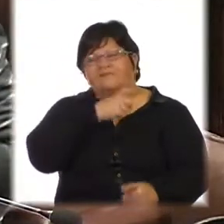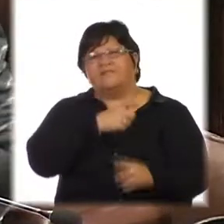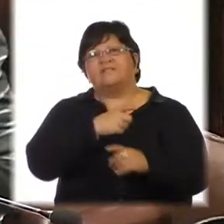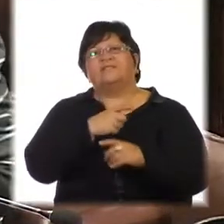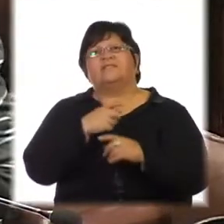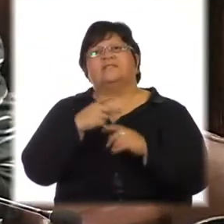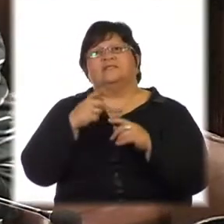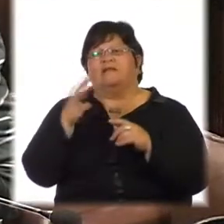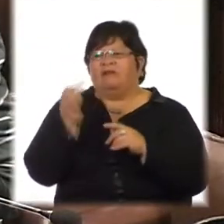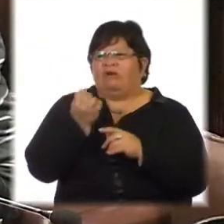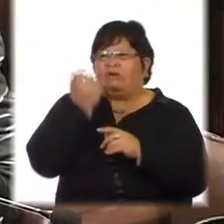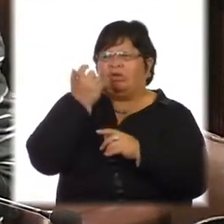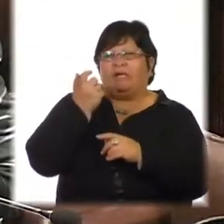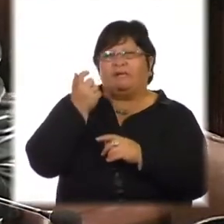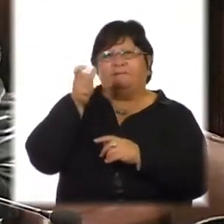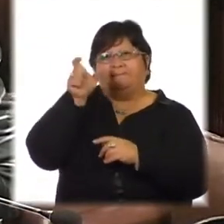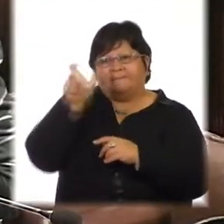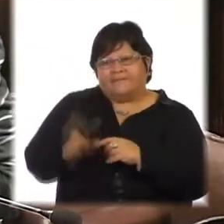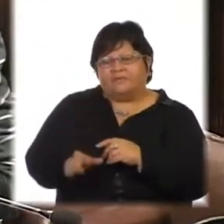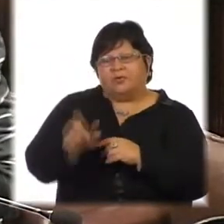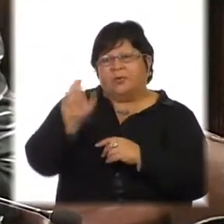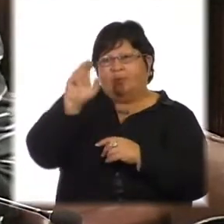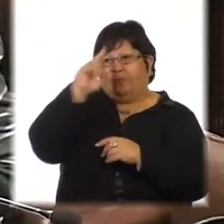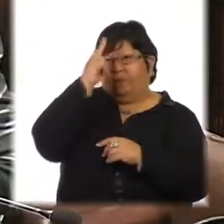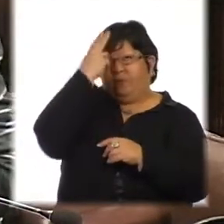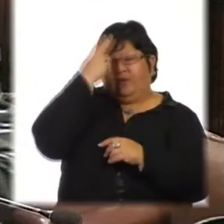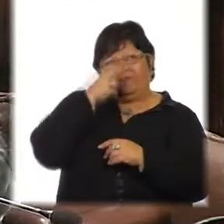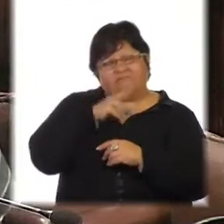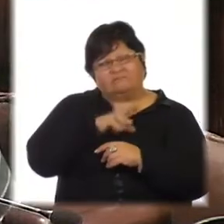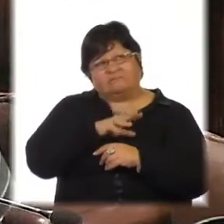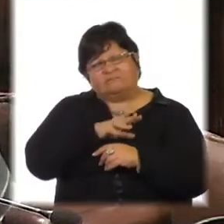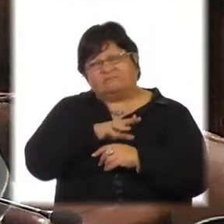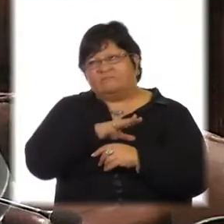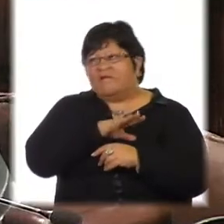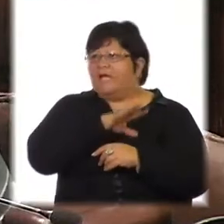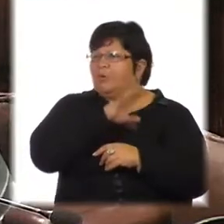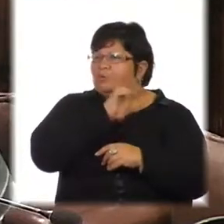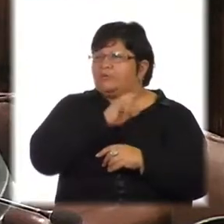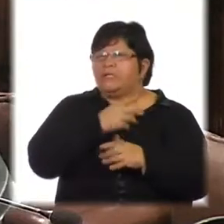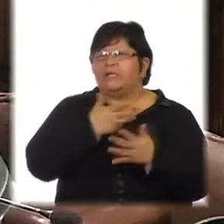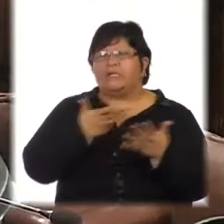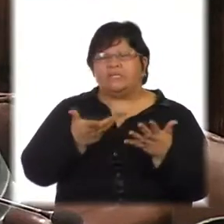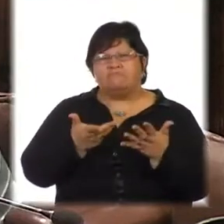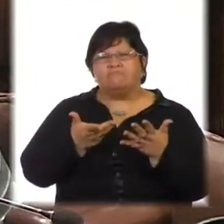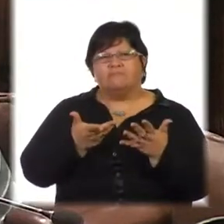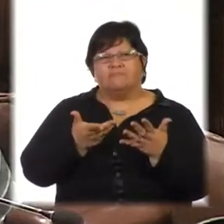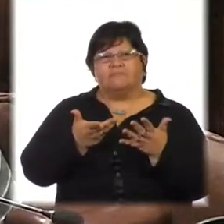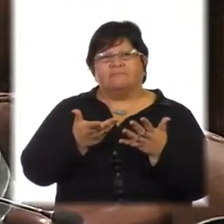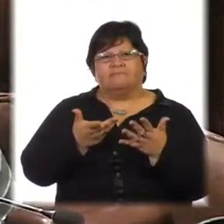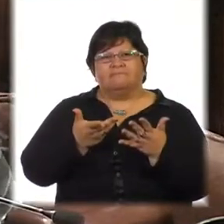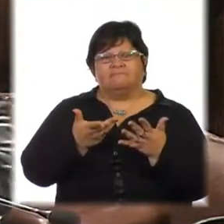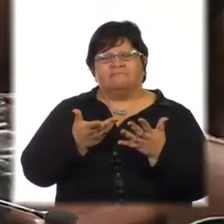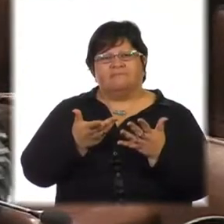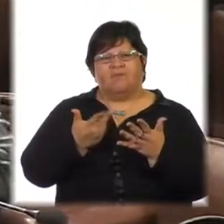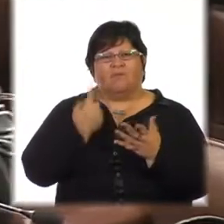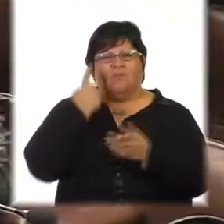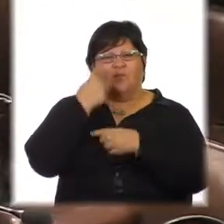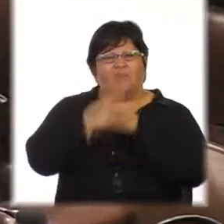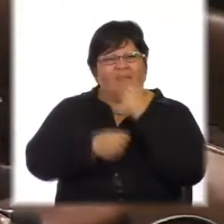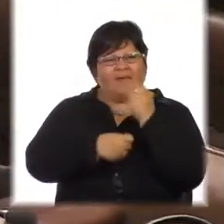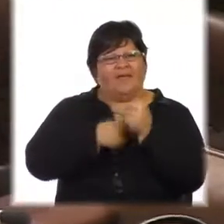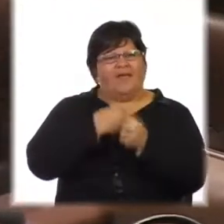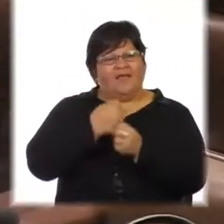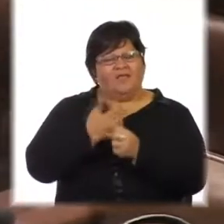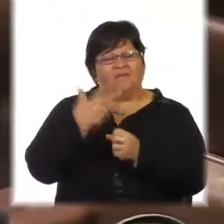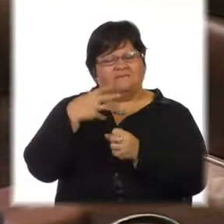Uruguay que no haya escuchado en este año y pico referencia a que existía un proyecto de